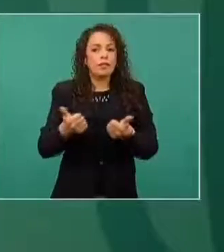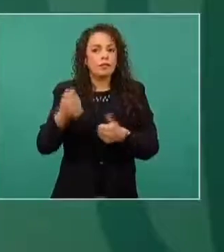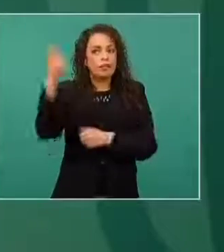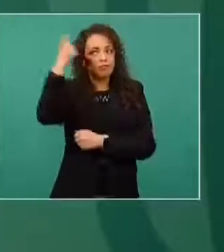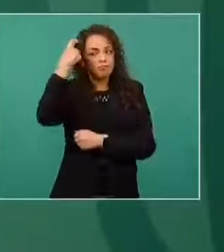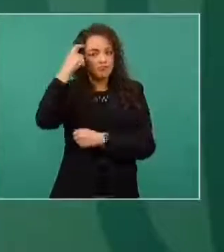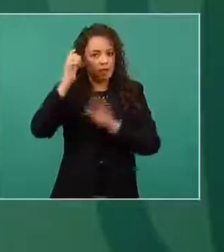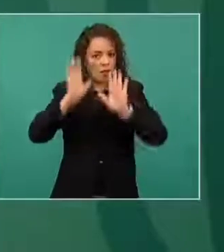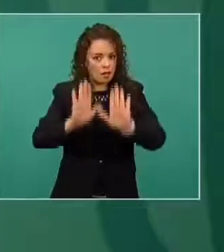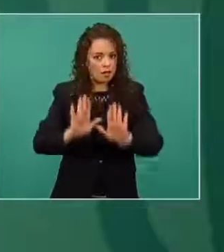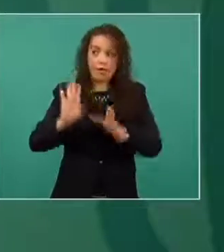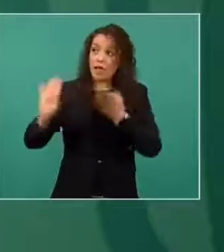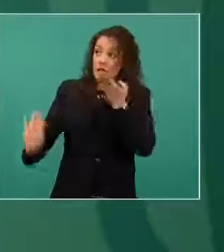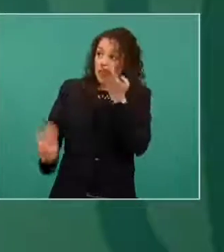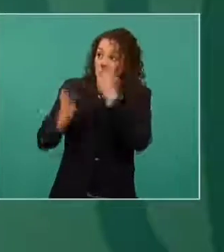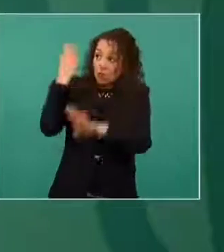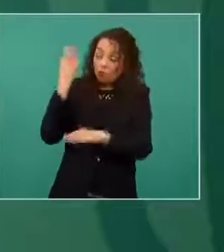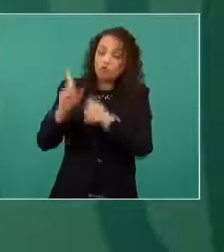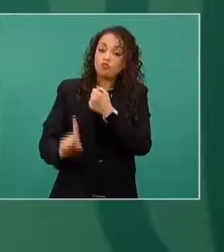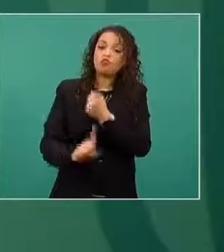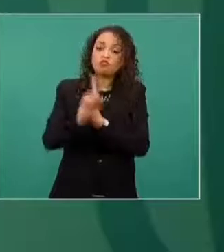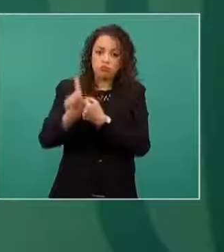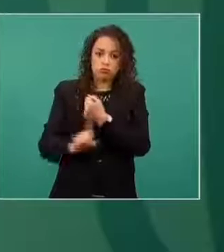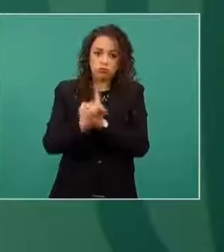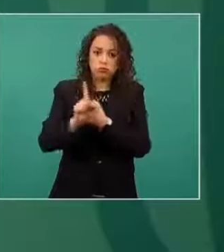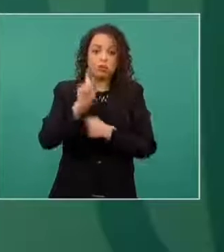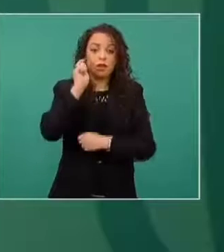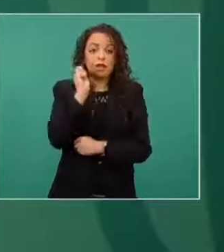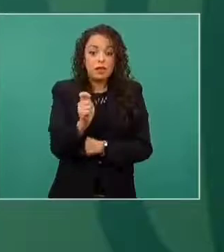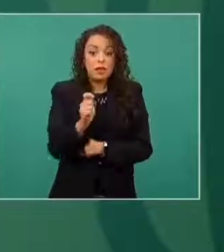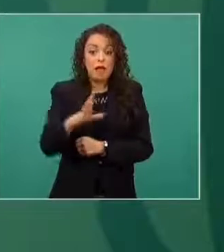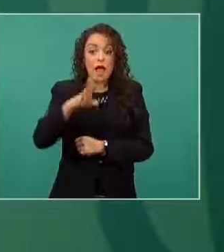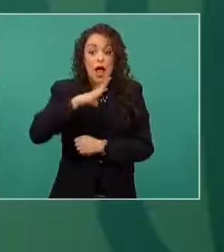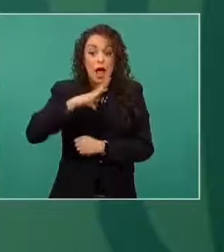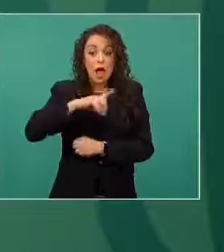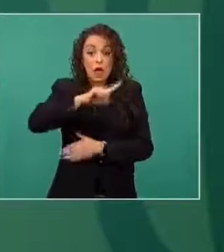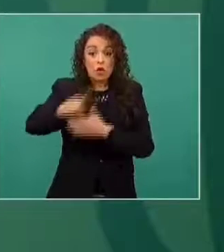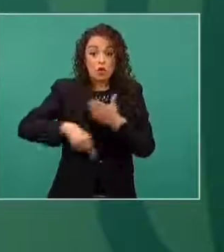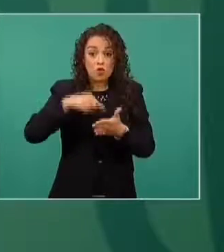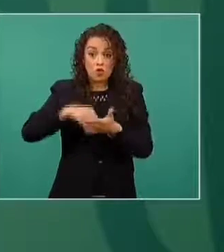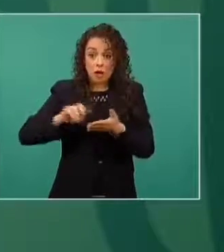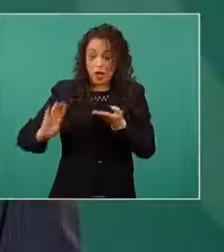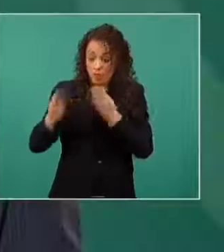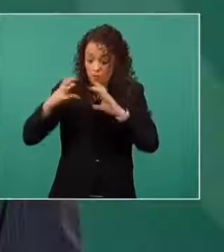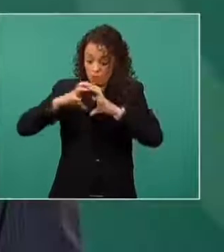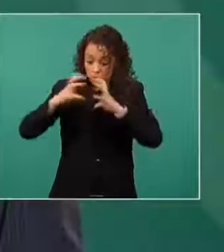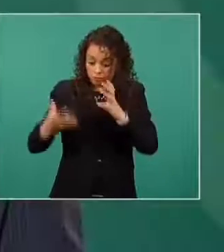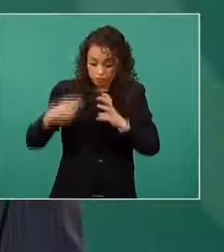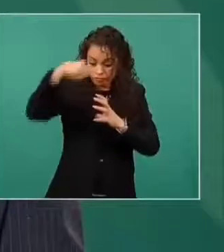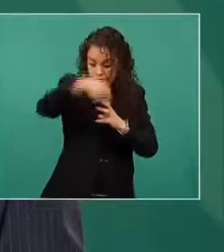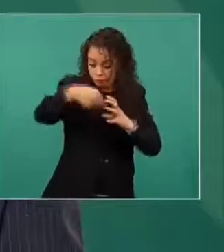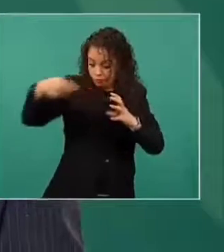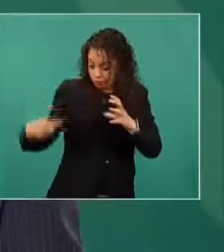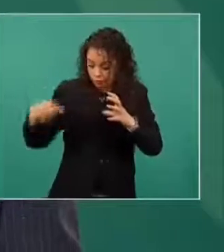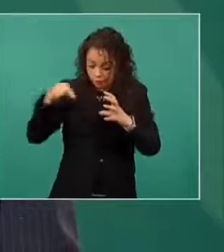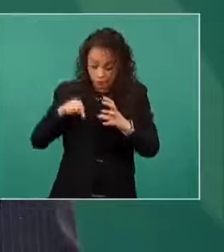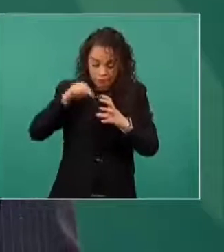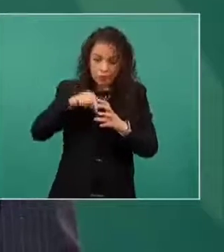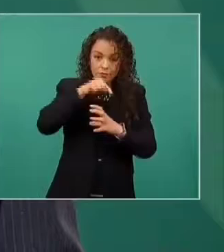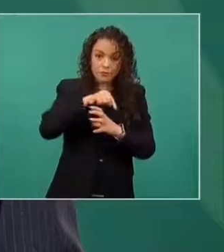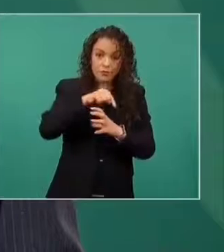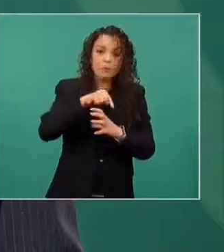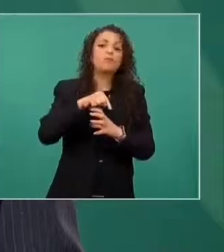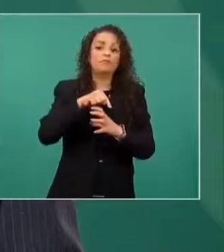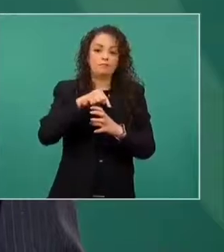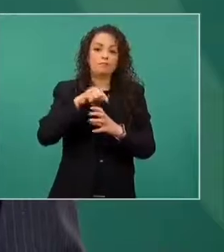en la medida en que haya extensas zonas del mundo y porcentajes muy amplios de población no